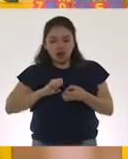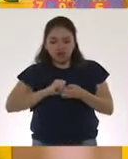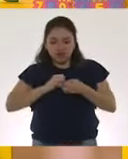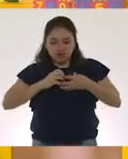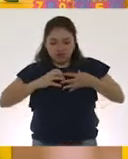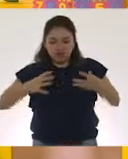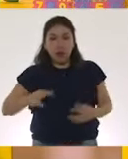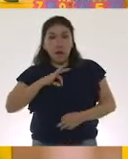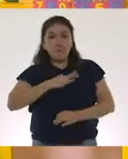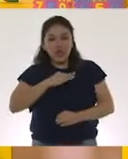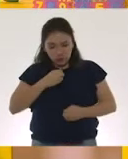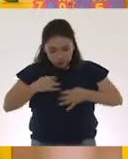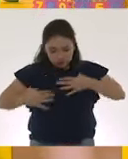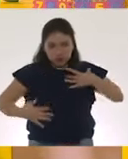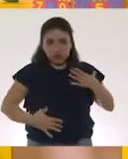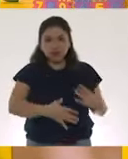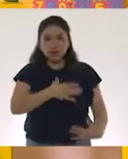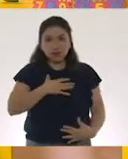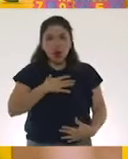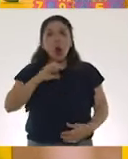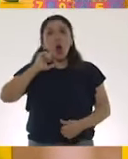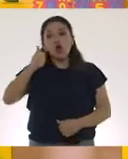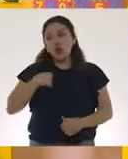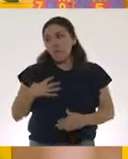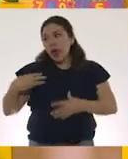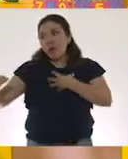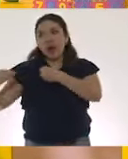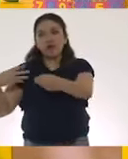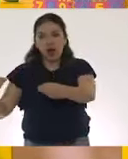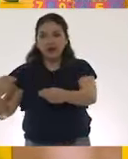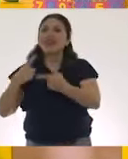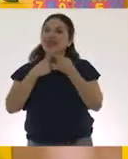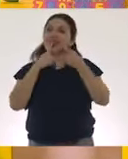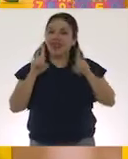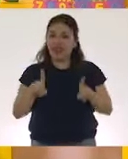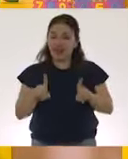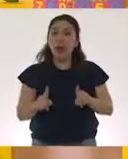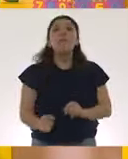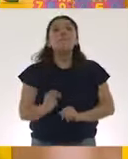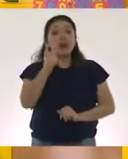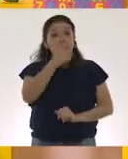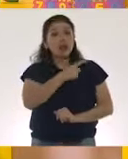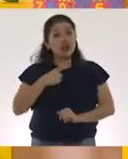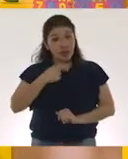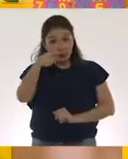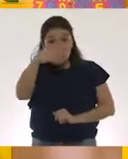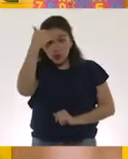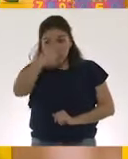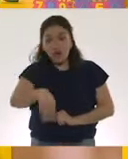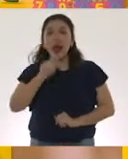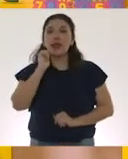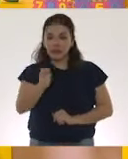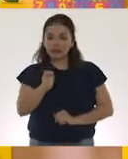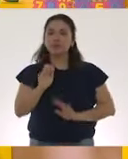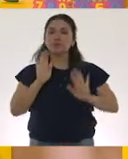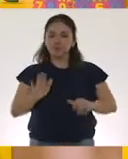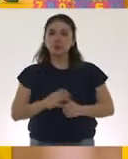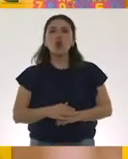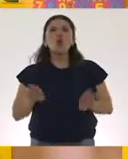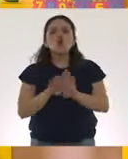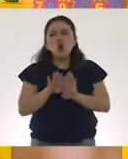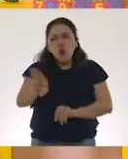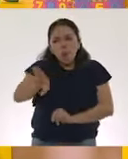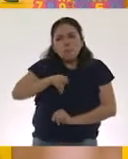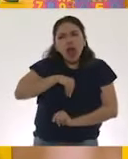replicar el virus en nuestras células y contagiarlo a los demás. Entonces, lo primero que debemos de saber es cómo nos